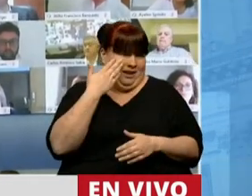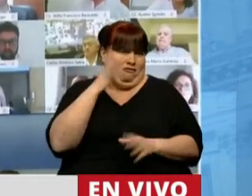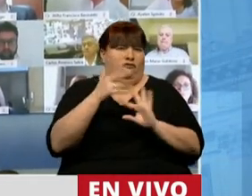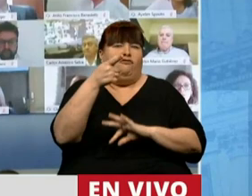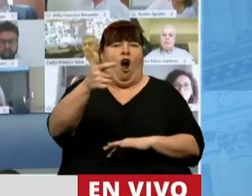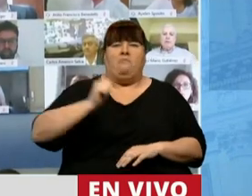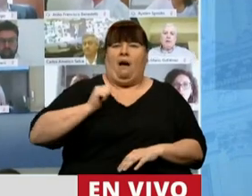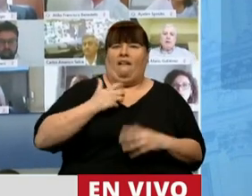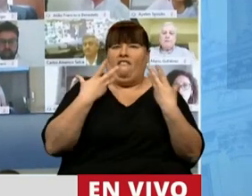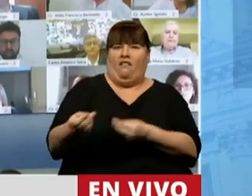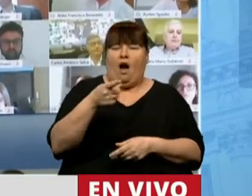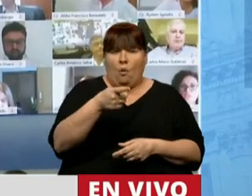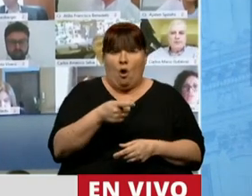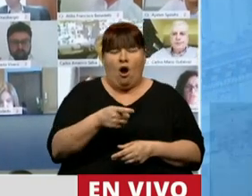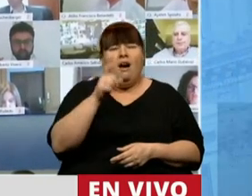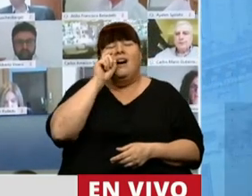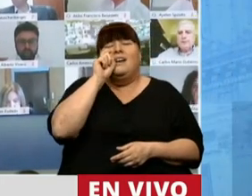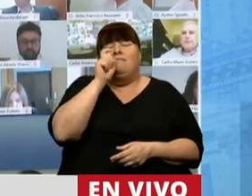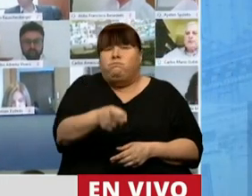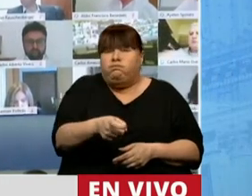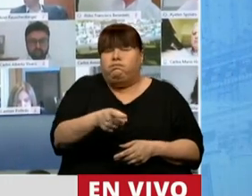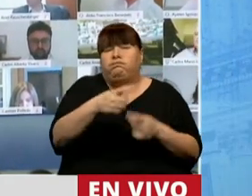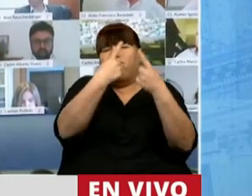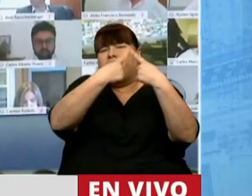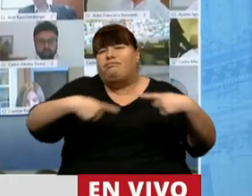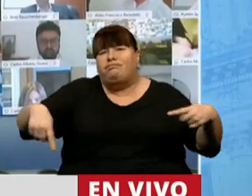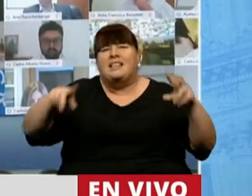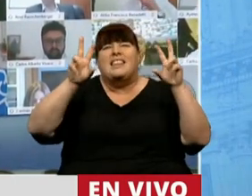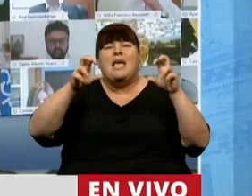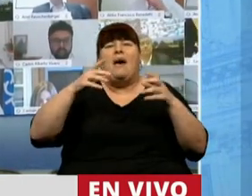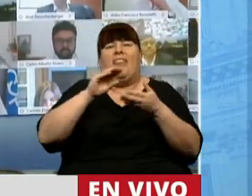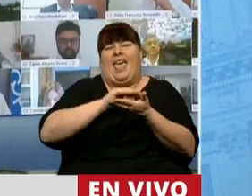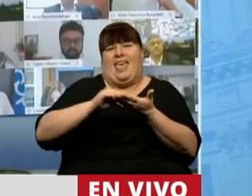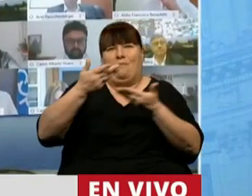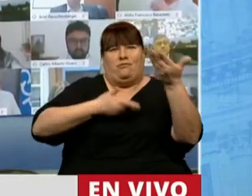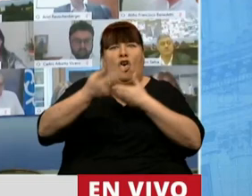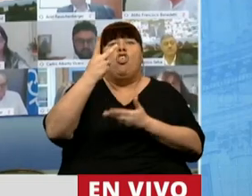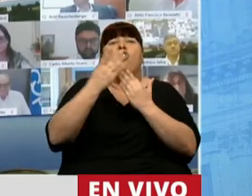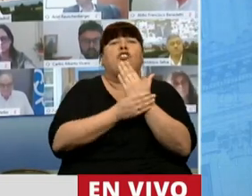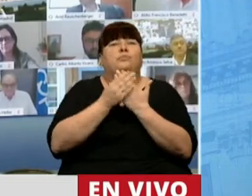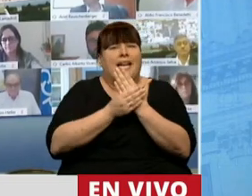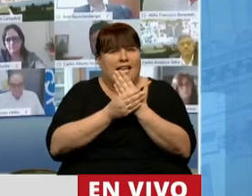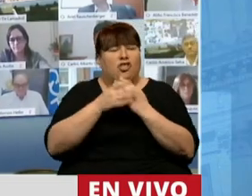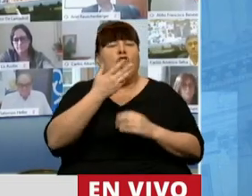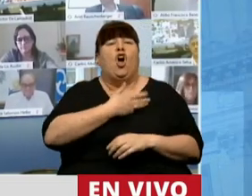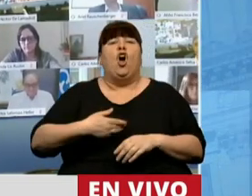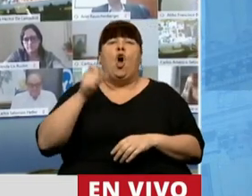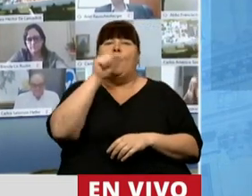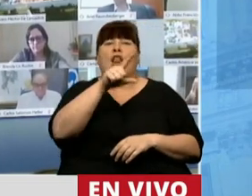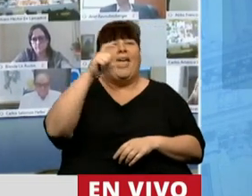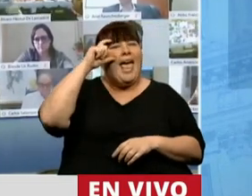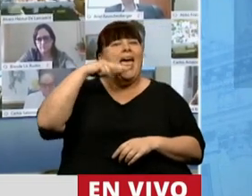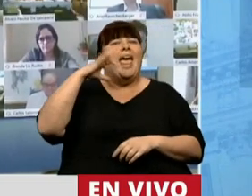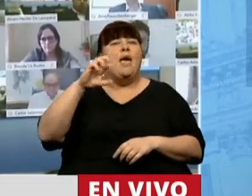su carácter dictatorial. Se violaron inmunidades diplomáticas. Dos ministros del gobierno de Evo